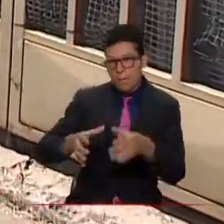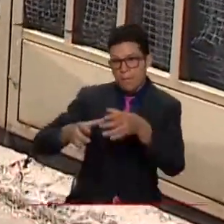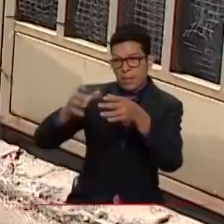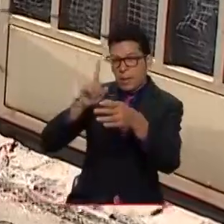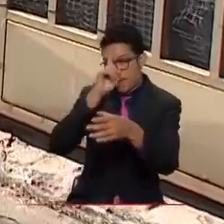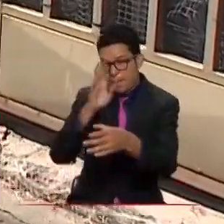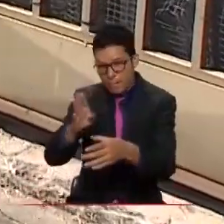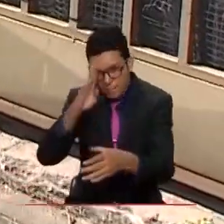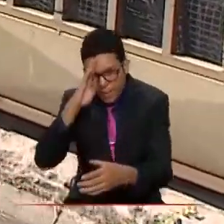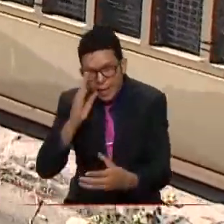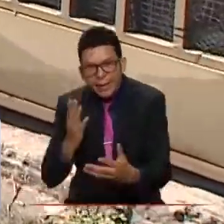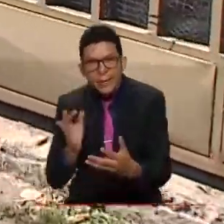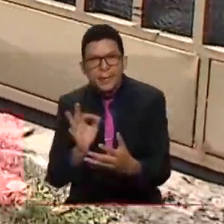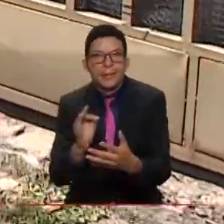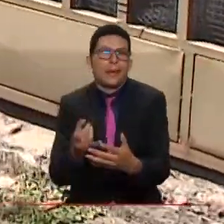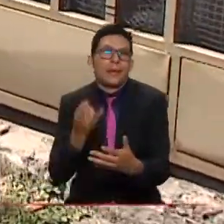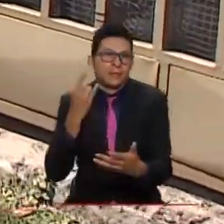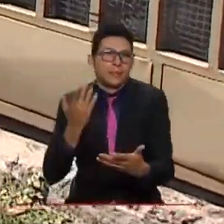obstáculo.